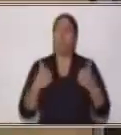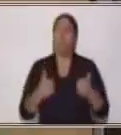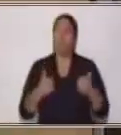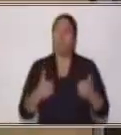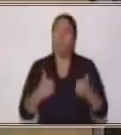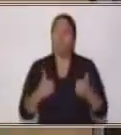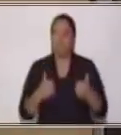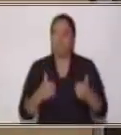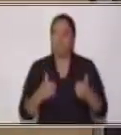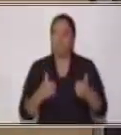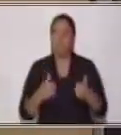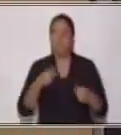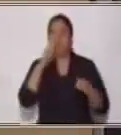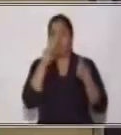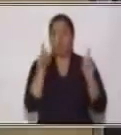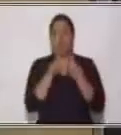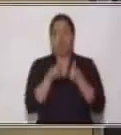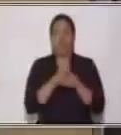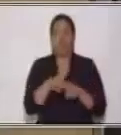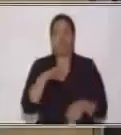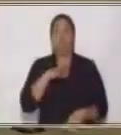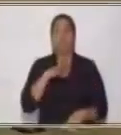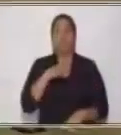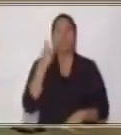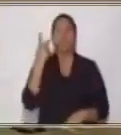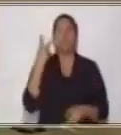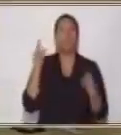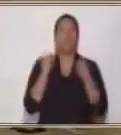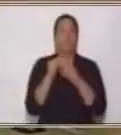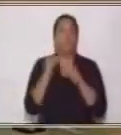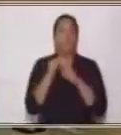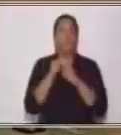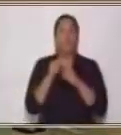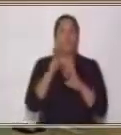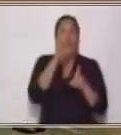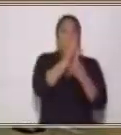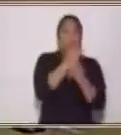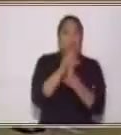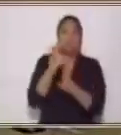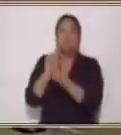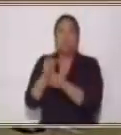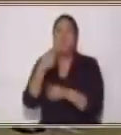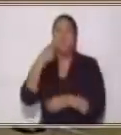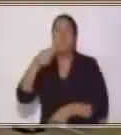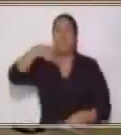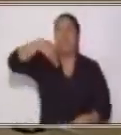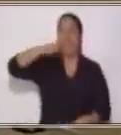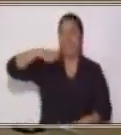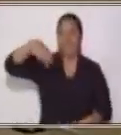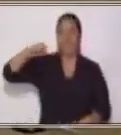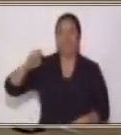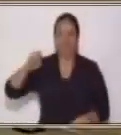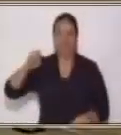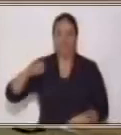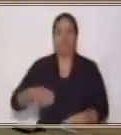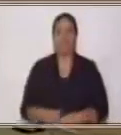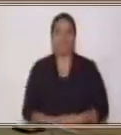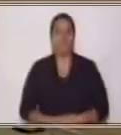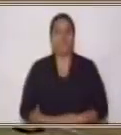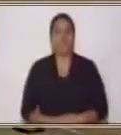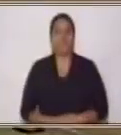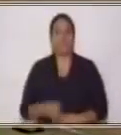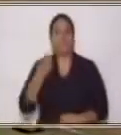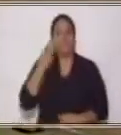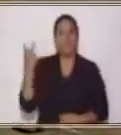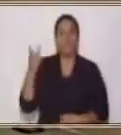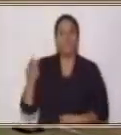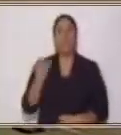palabras donde reconocemos, ajá, a una persona de nuestra familia, ¿verdad? Nene. Vamos a